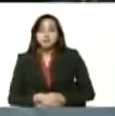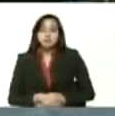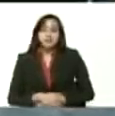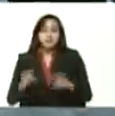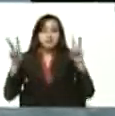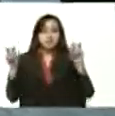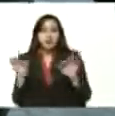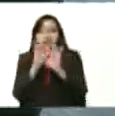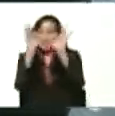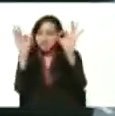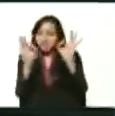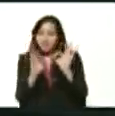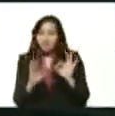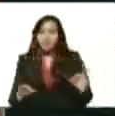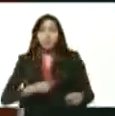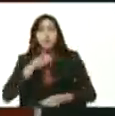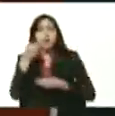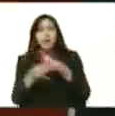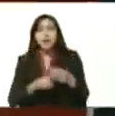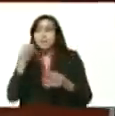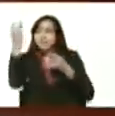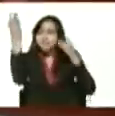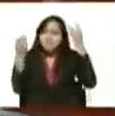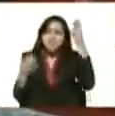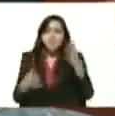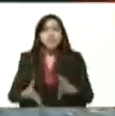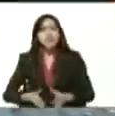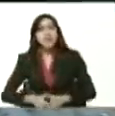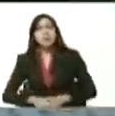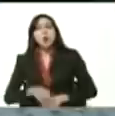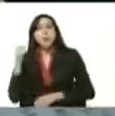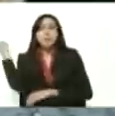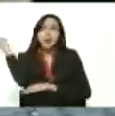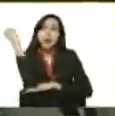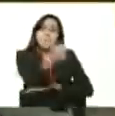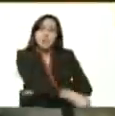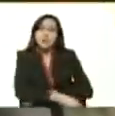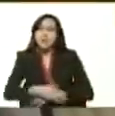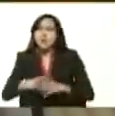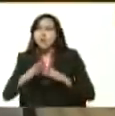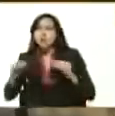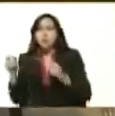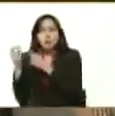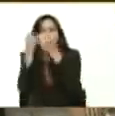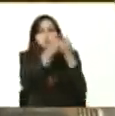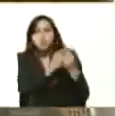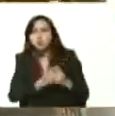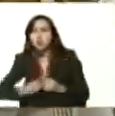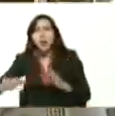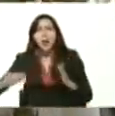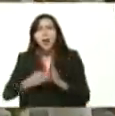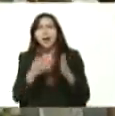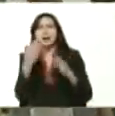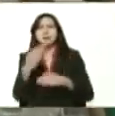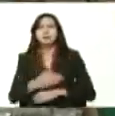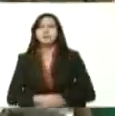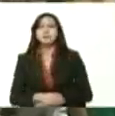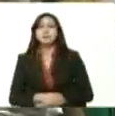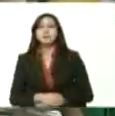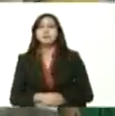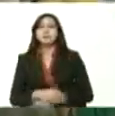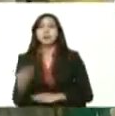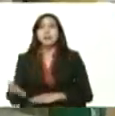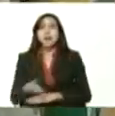nuevas líneas que hemos inventado para vencer definitivamente la guerra económica antes el